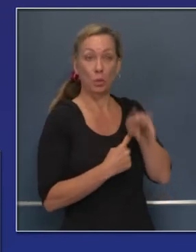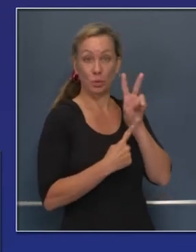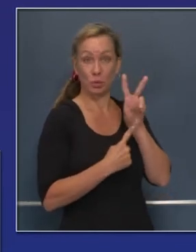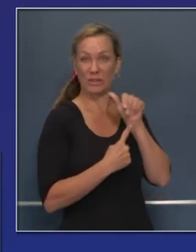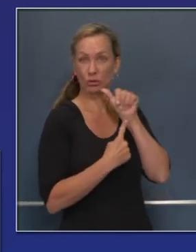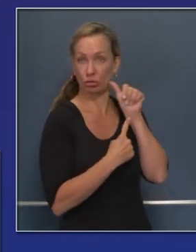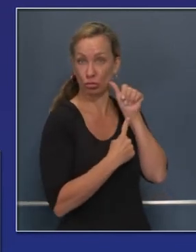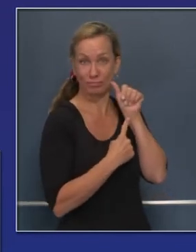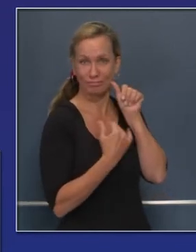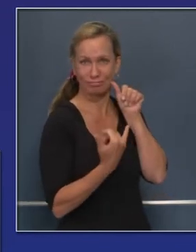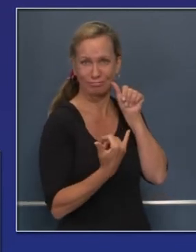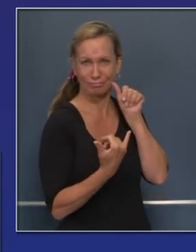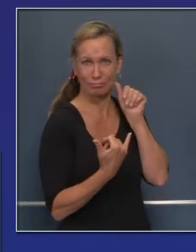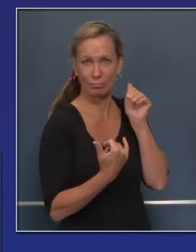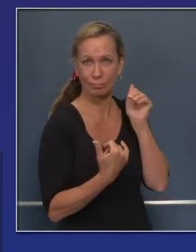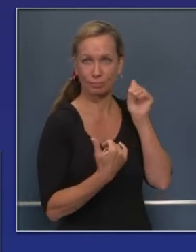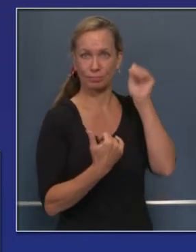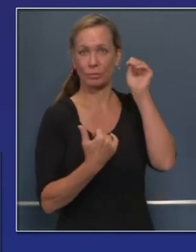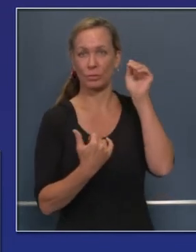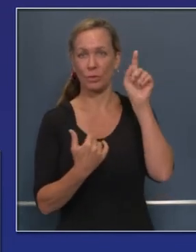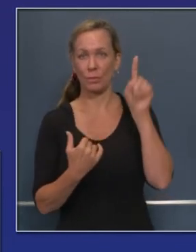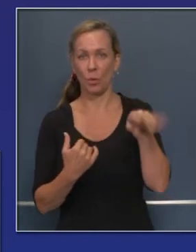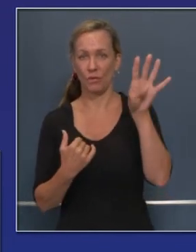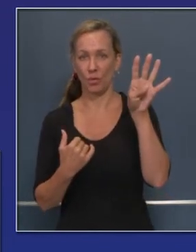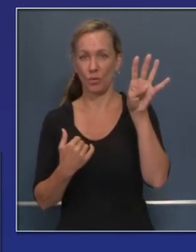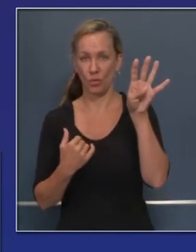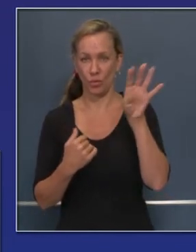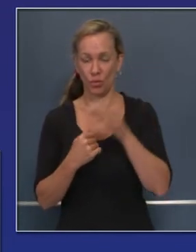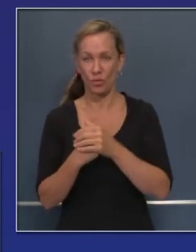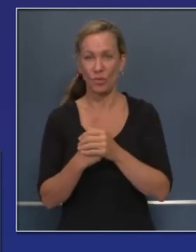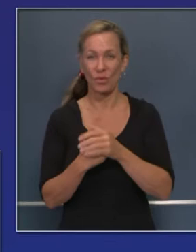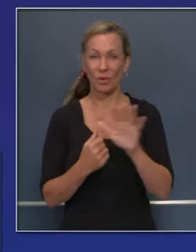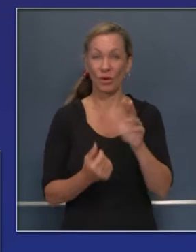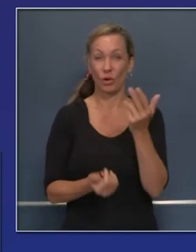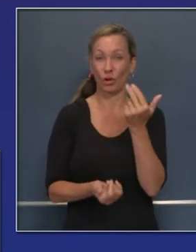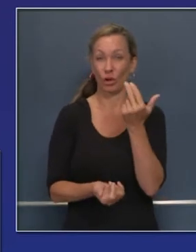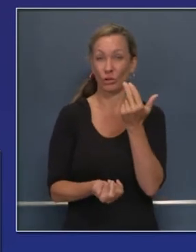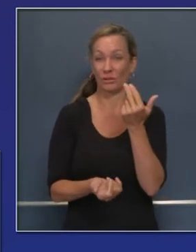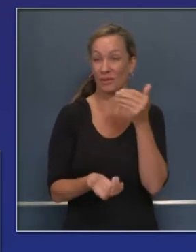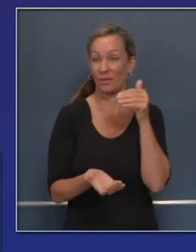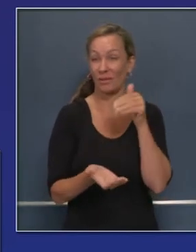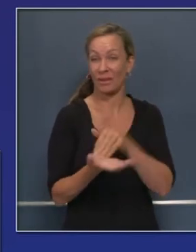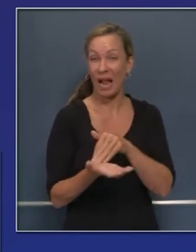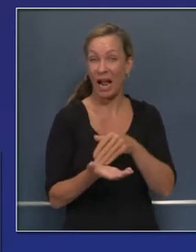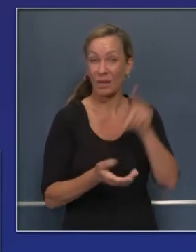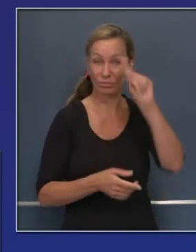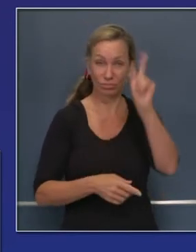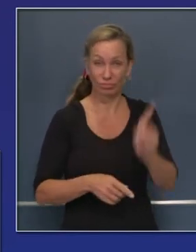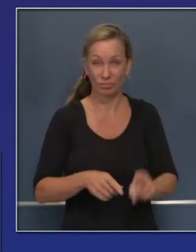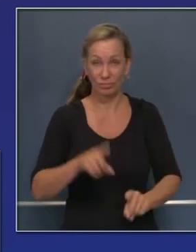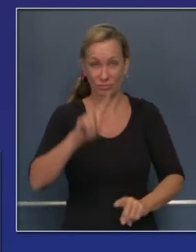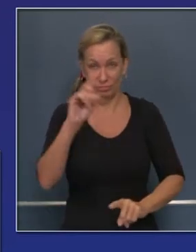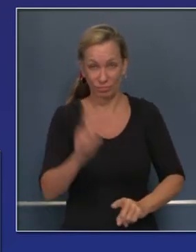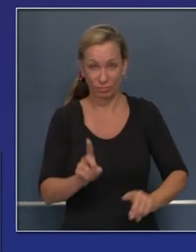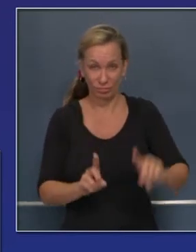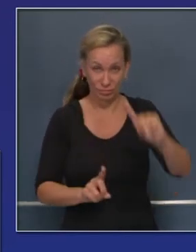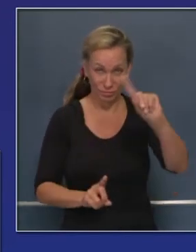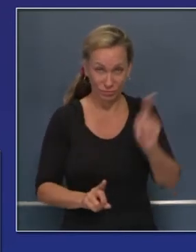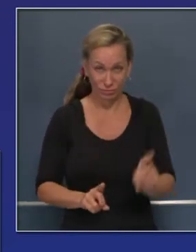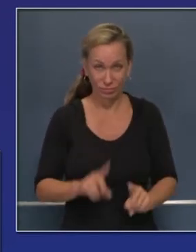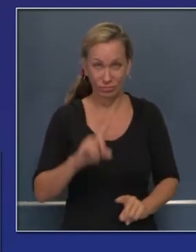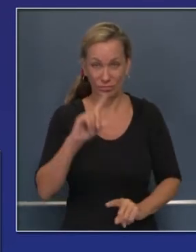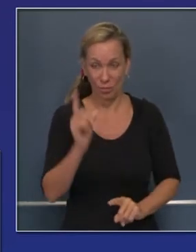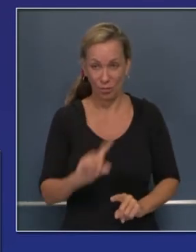que eran anteriores a estos últimos incendios causados por relámpagos. Lamentablemente,